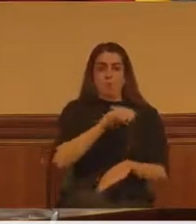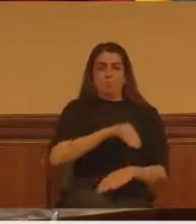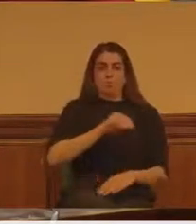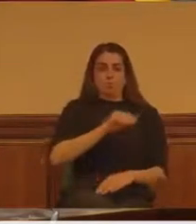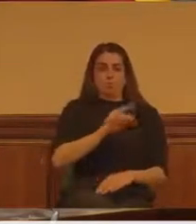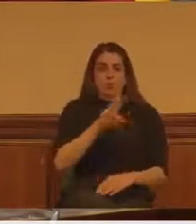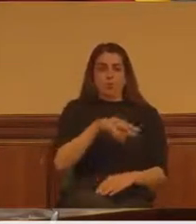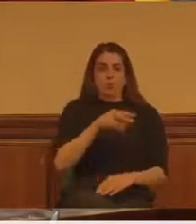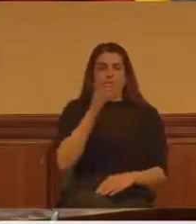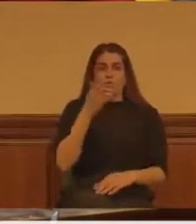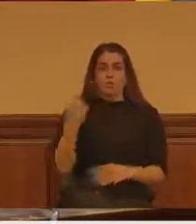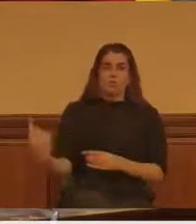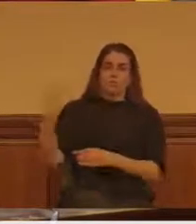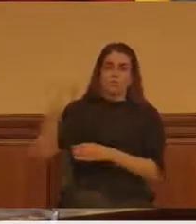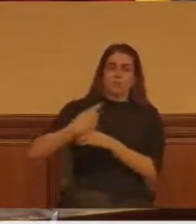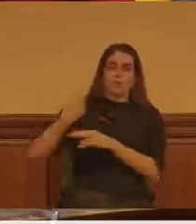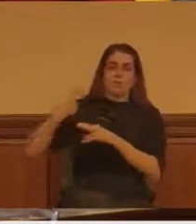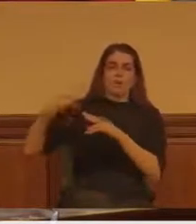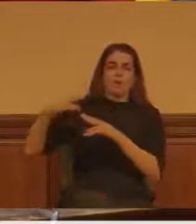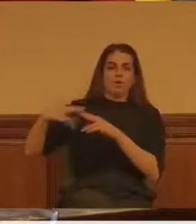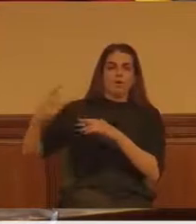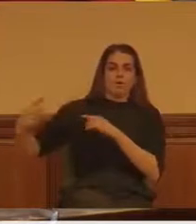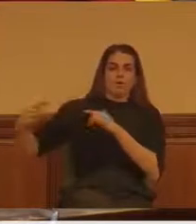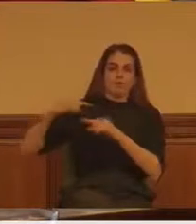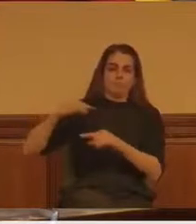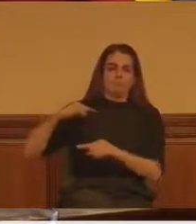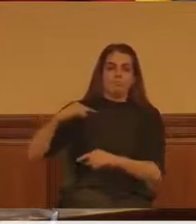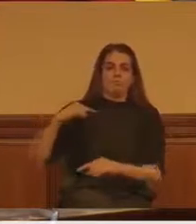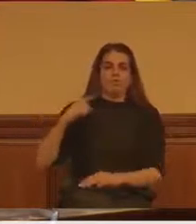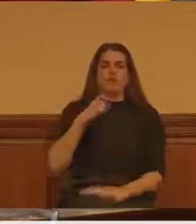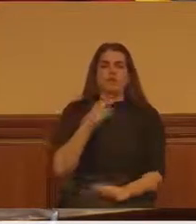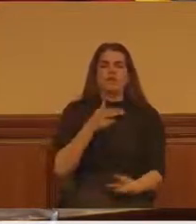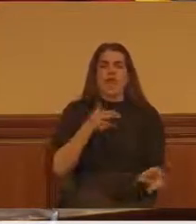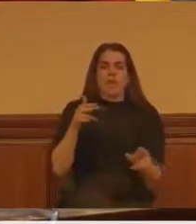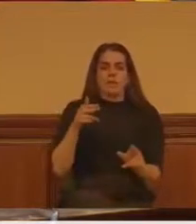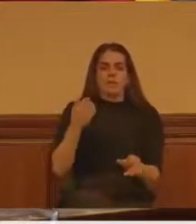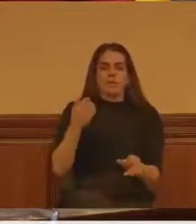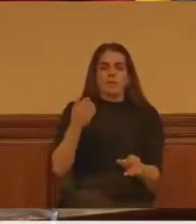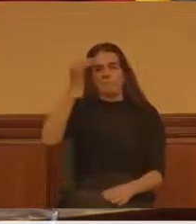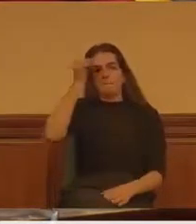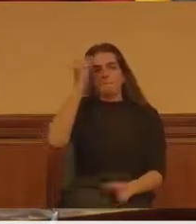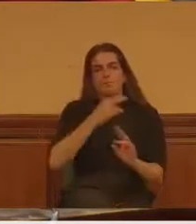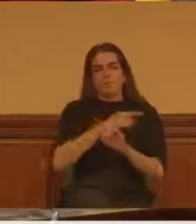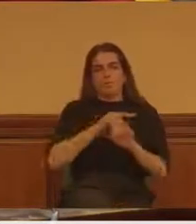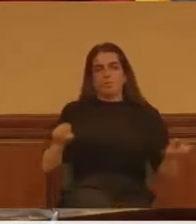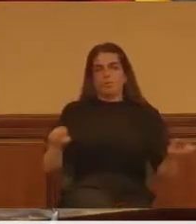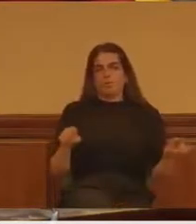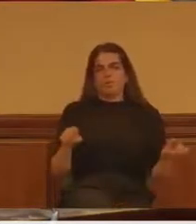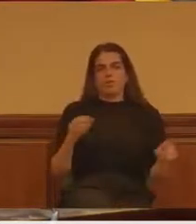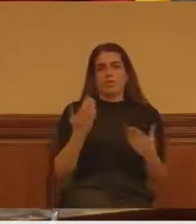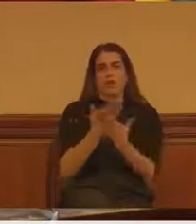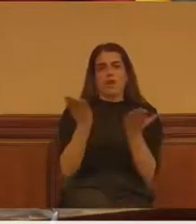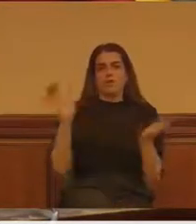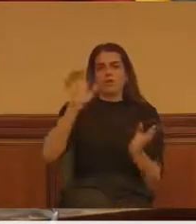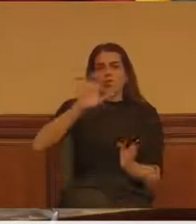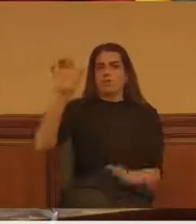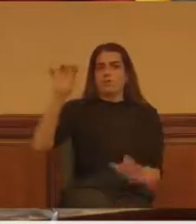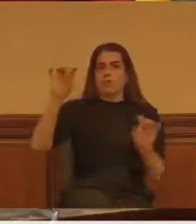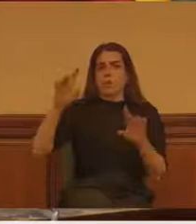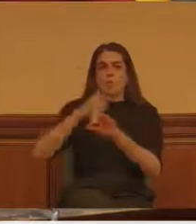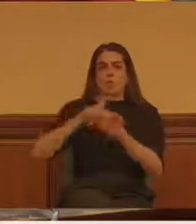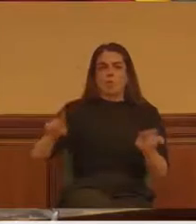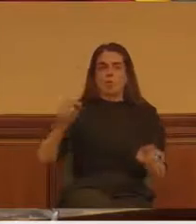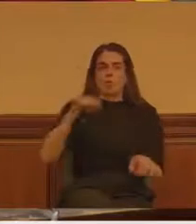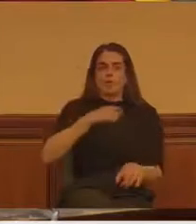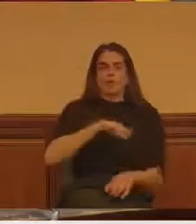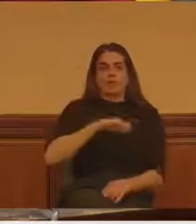reciben órdenes políticas. Pero creo que esas armas deberían estar prohibidas como lo están en el resto de Europa. Y no